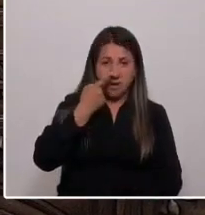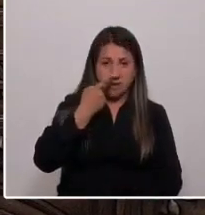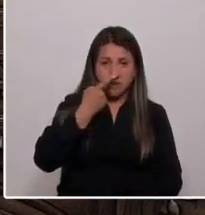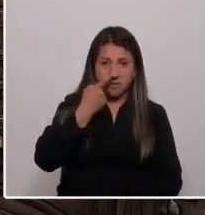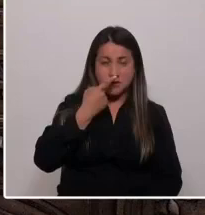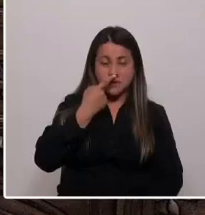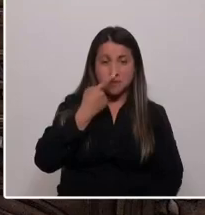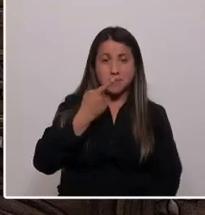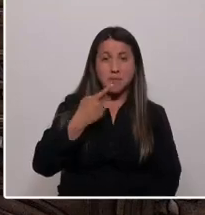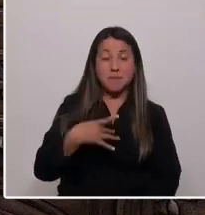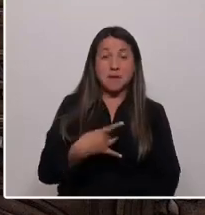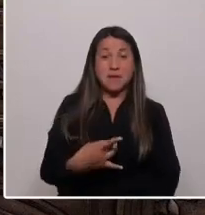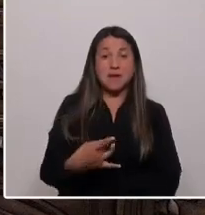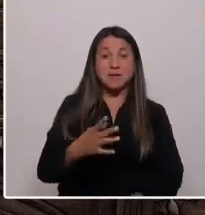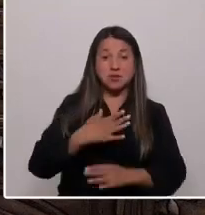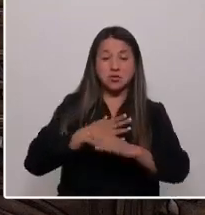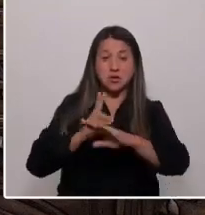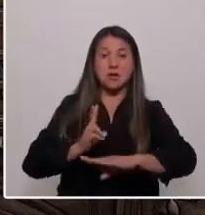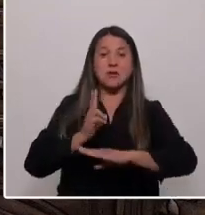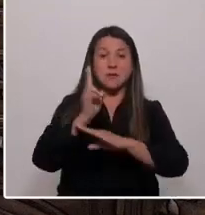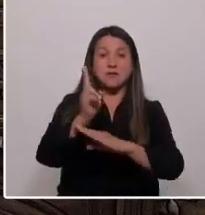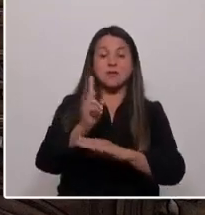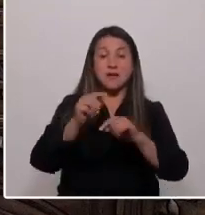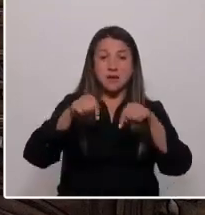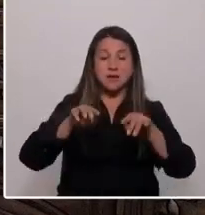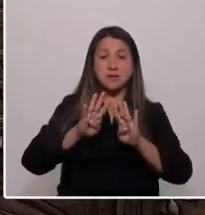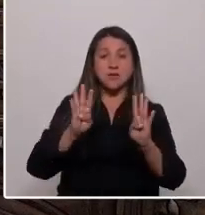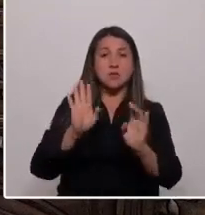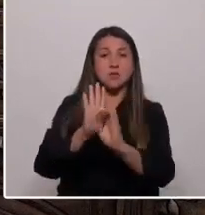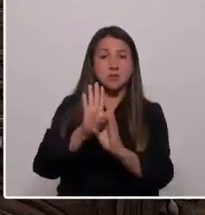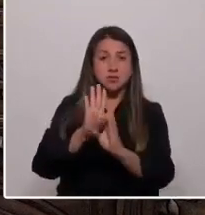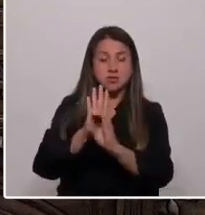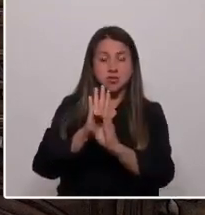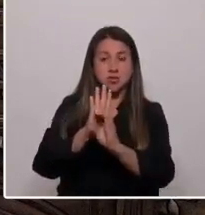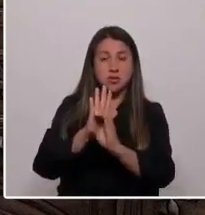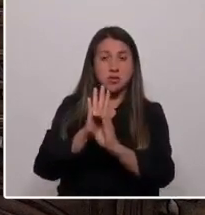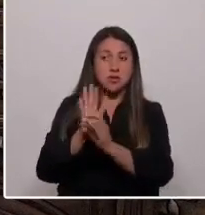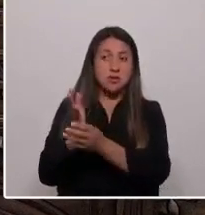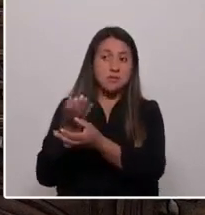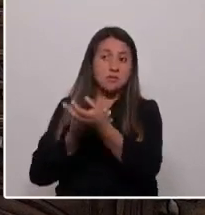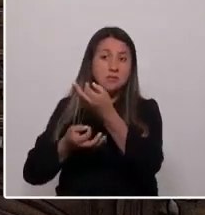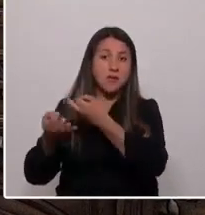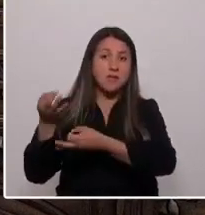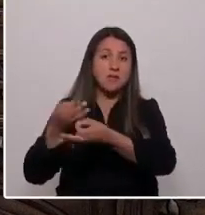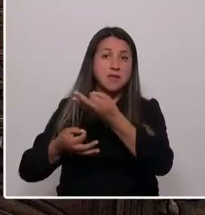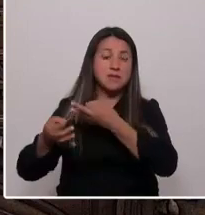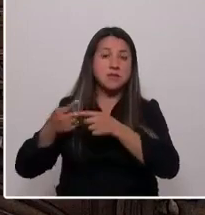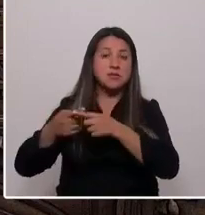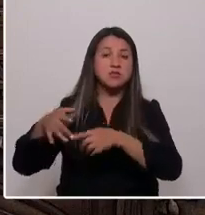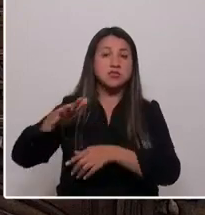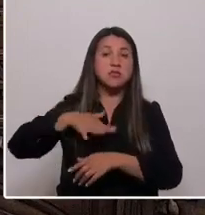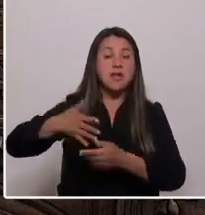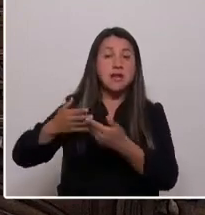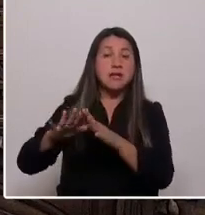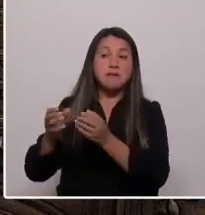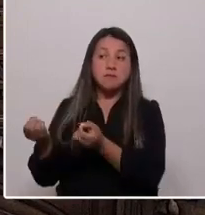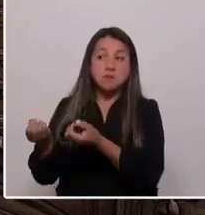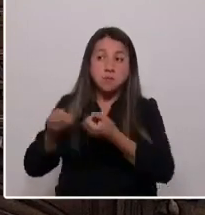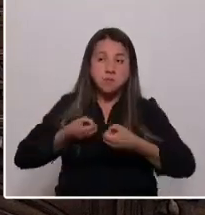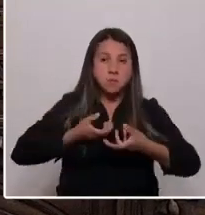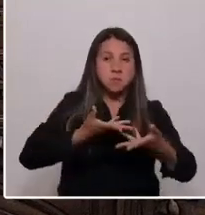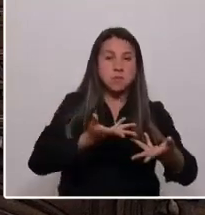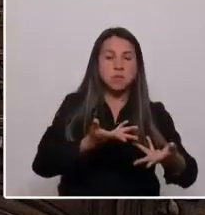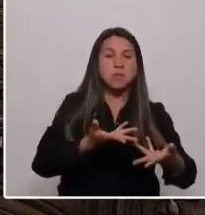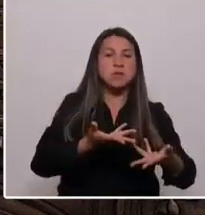representar en esta convención las ideas de nuestra sociedad libre, de un Estado unitario